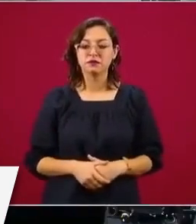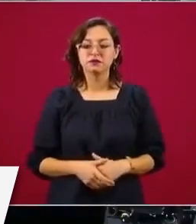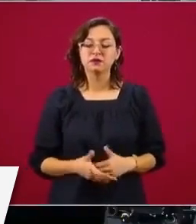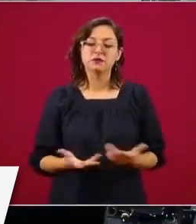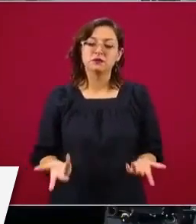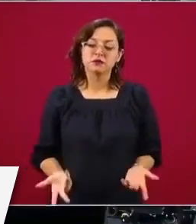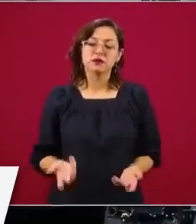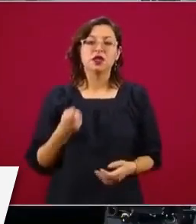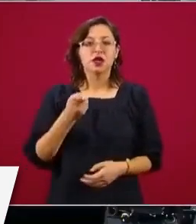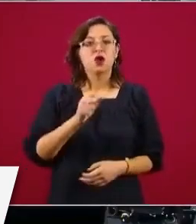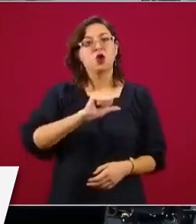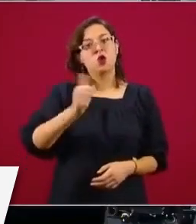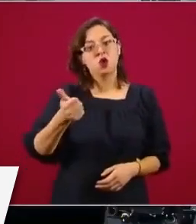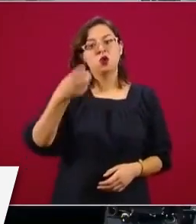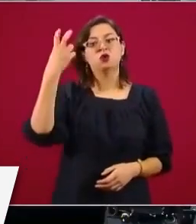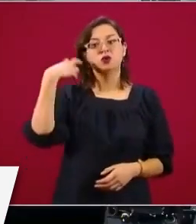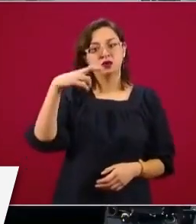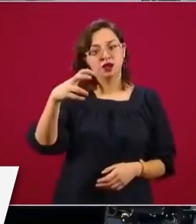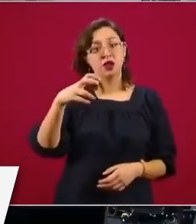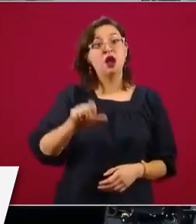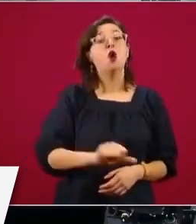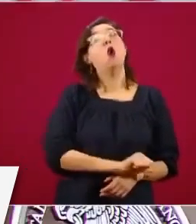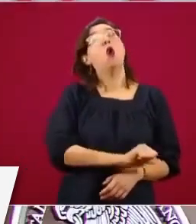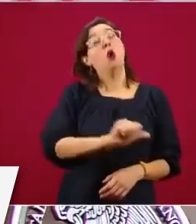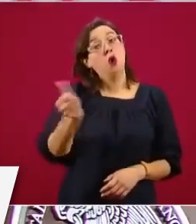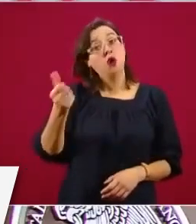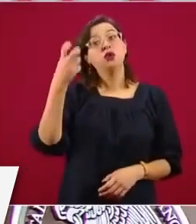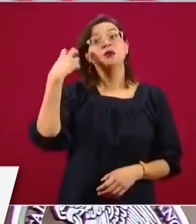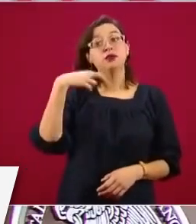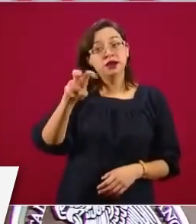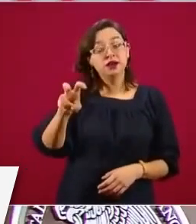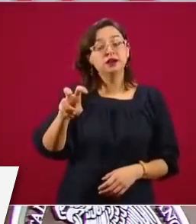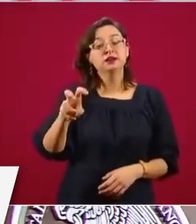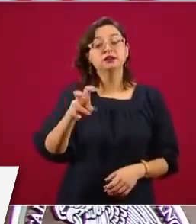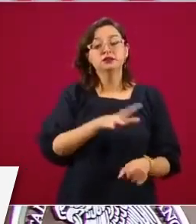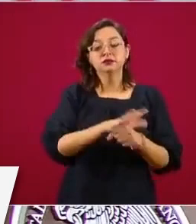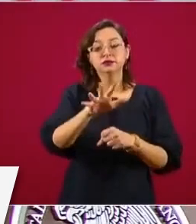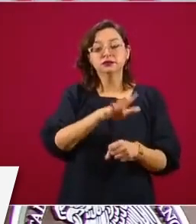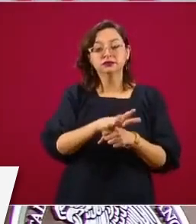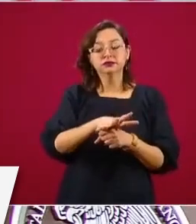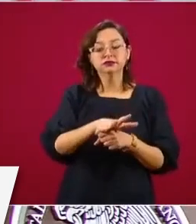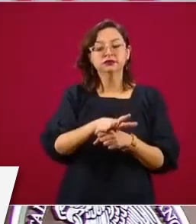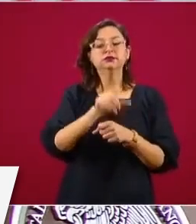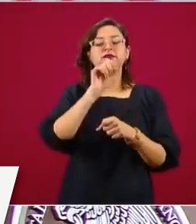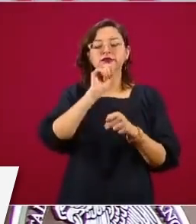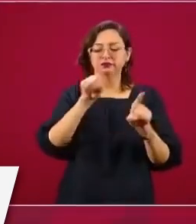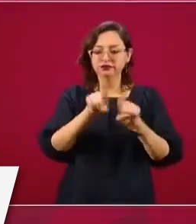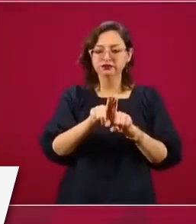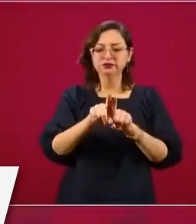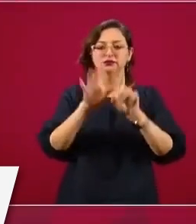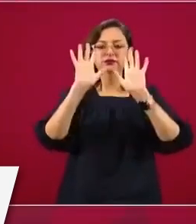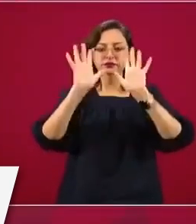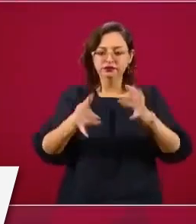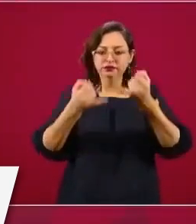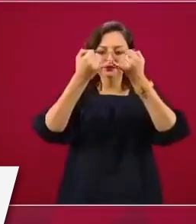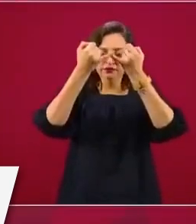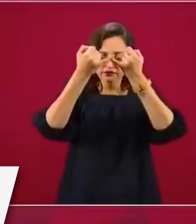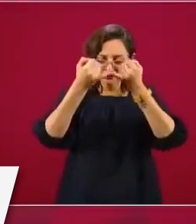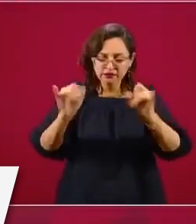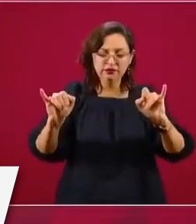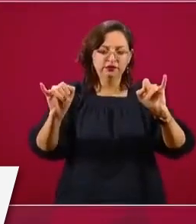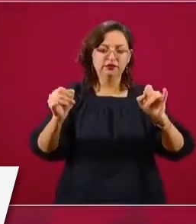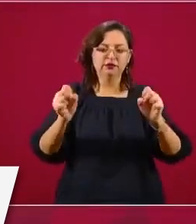esa es otra gira y otra gira más es a inaugurar ya oficinas